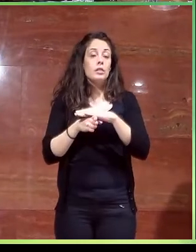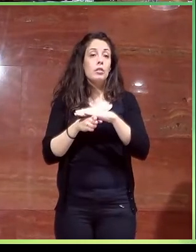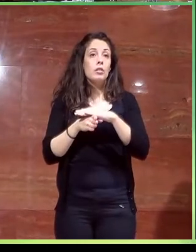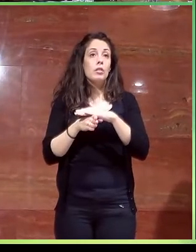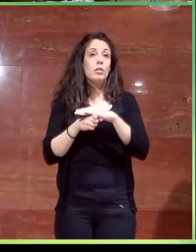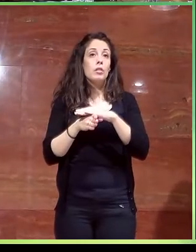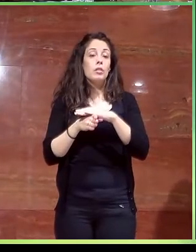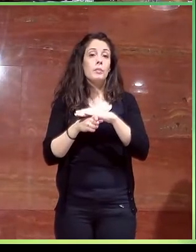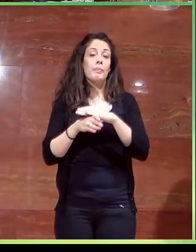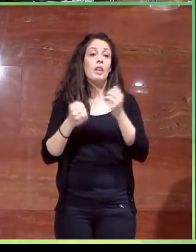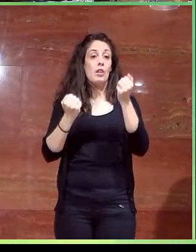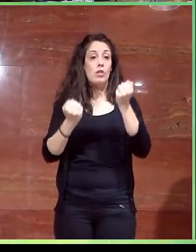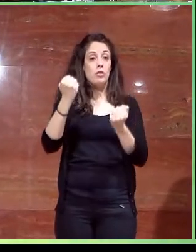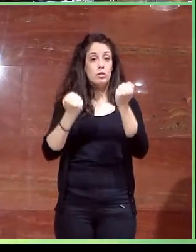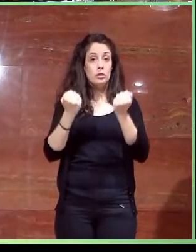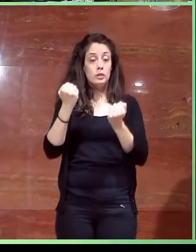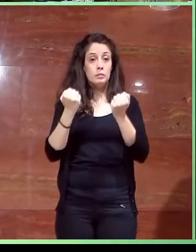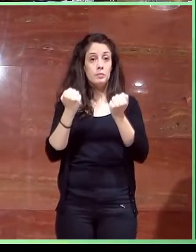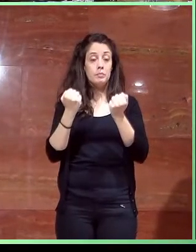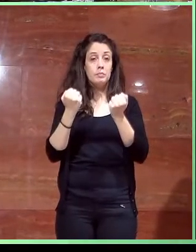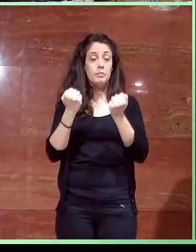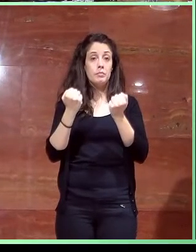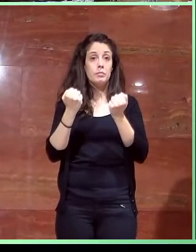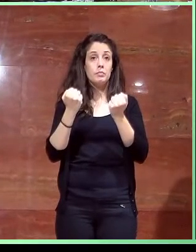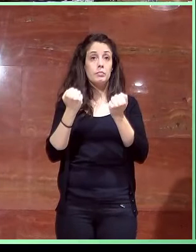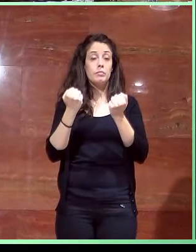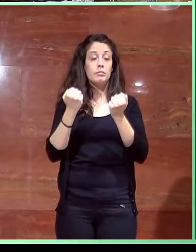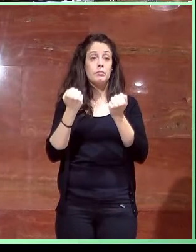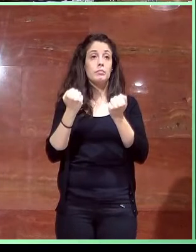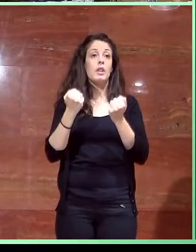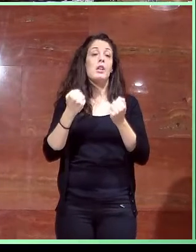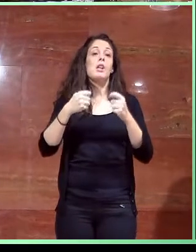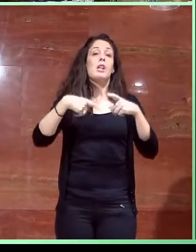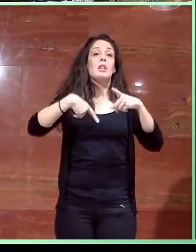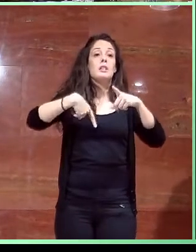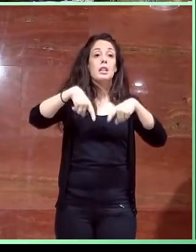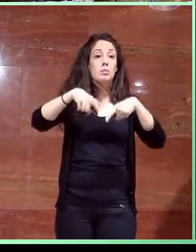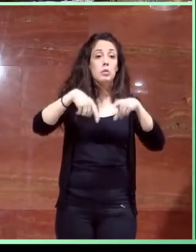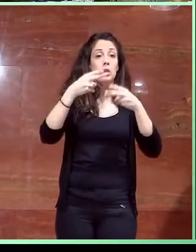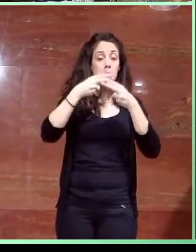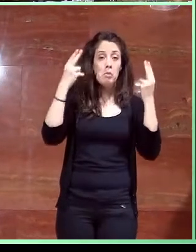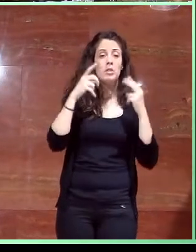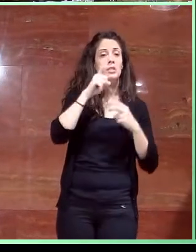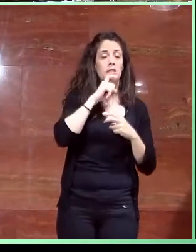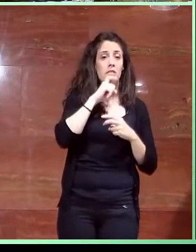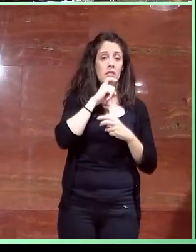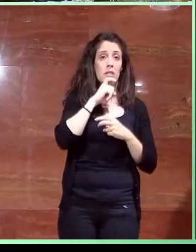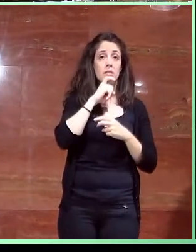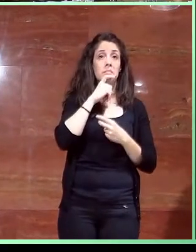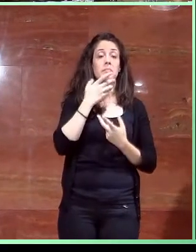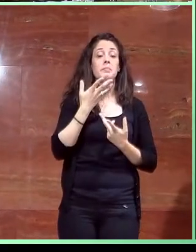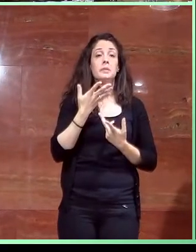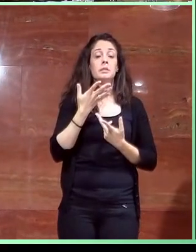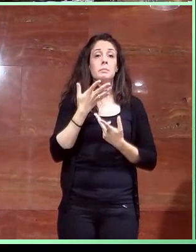vehículo, puesto que la comunicación a través del transporte público es bastante difícil. En esta